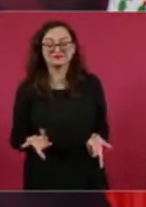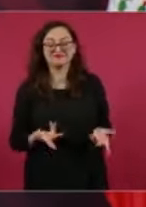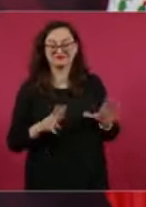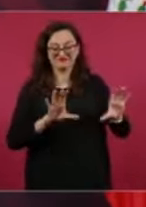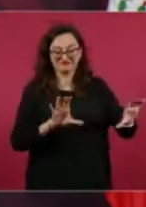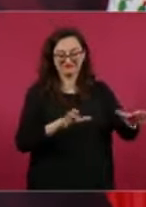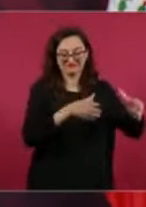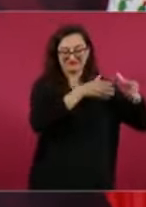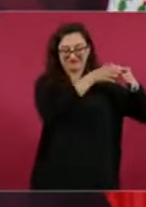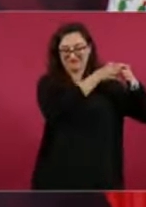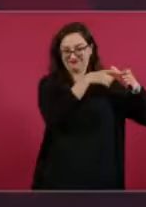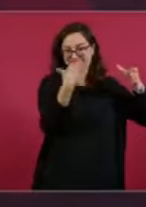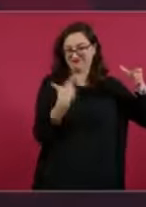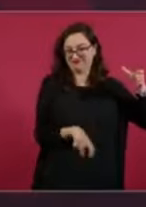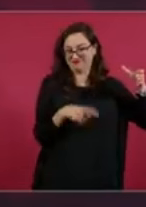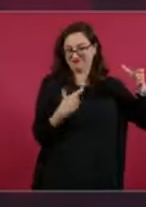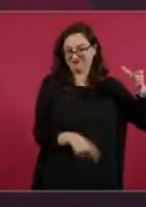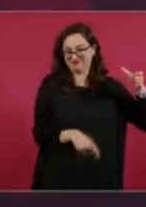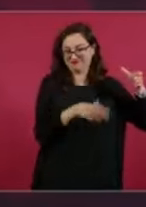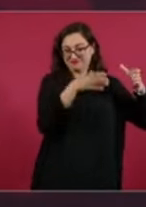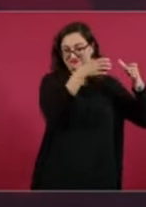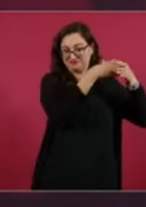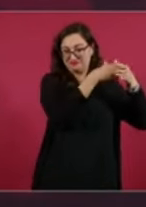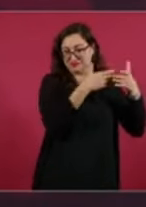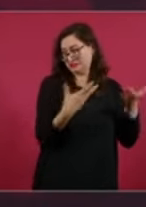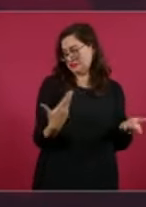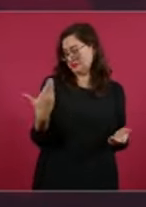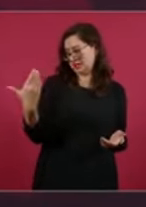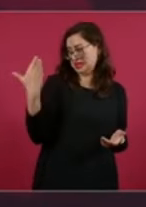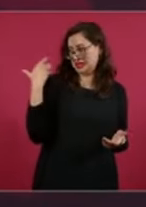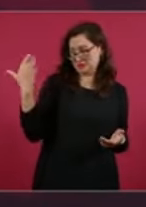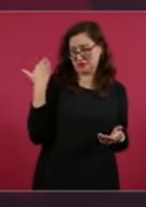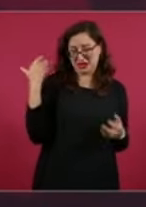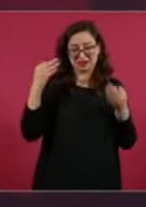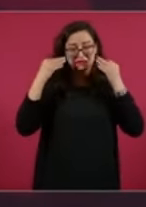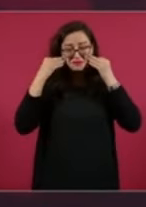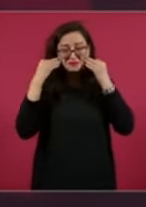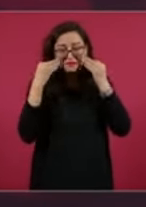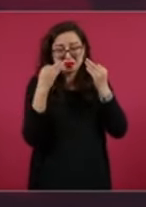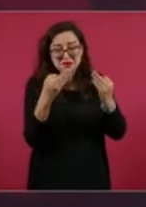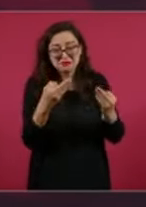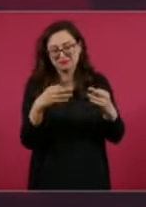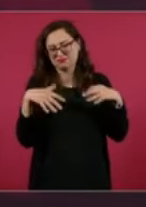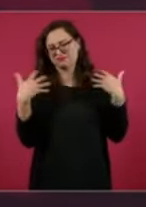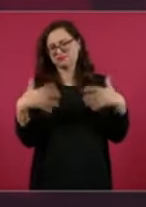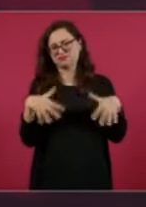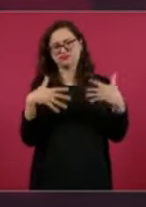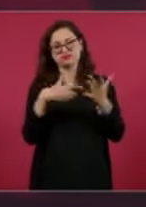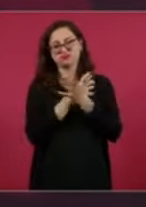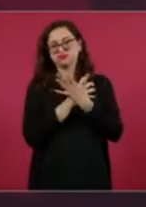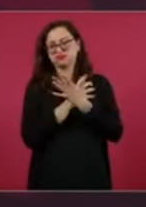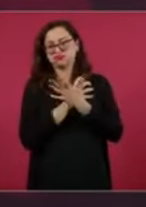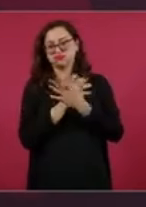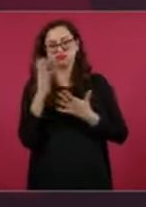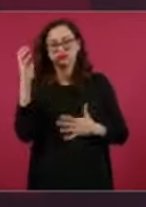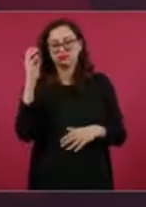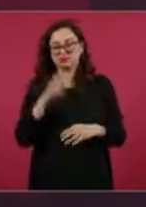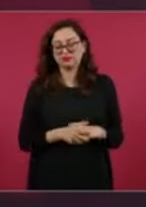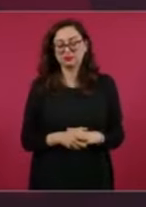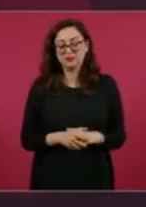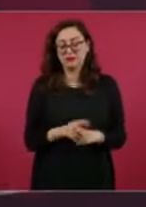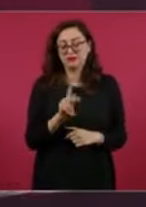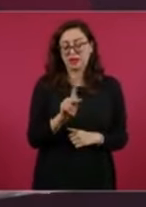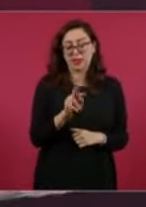fue extremo, donde el gerente